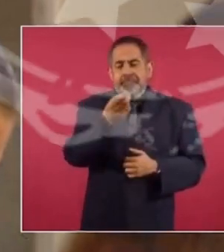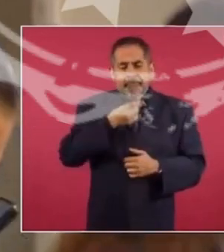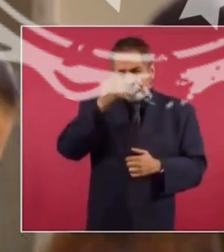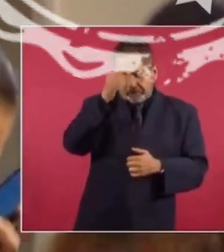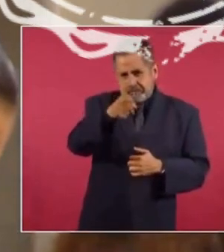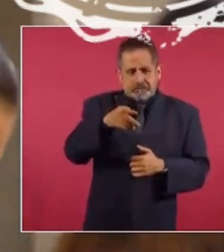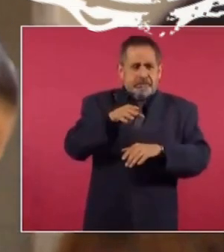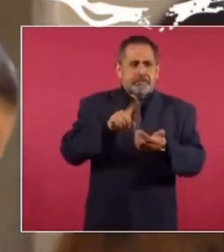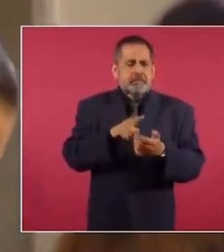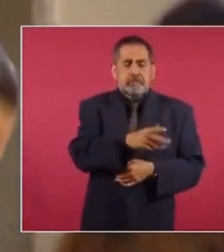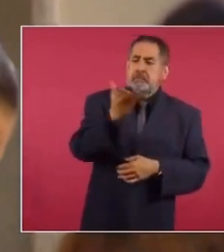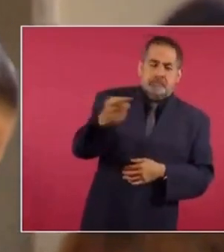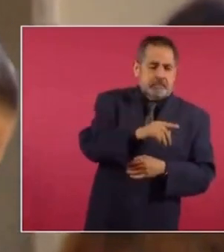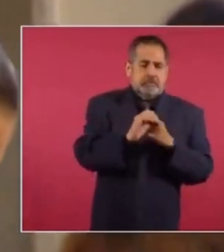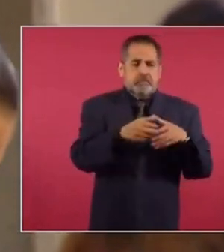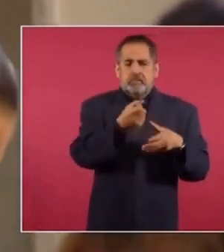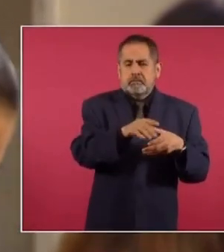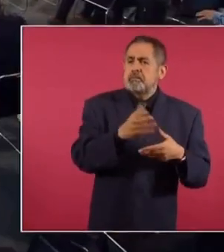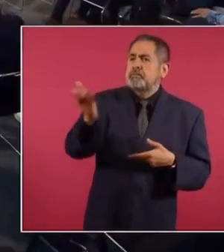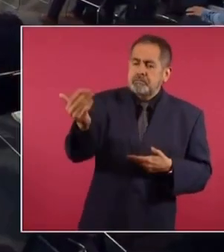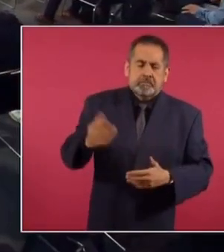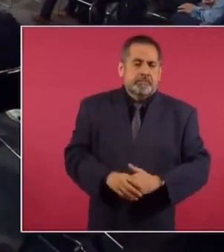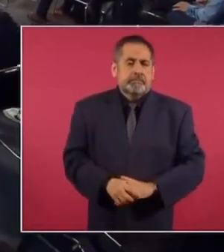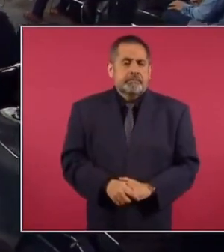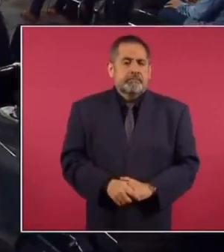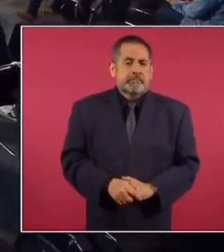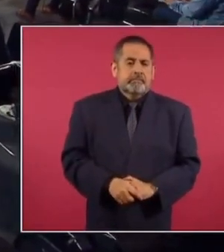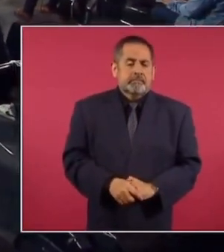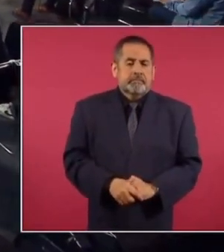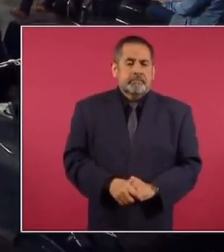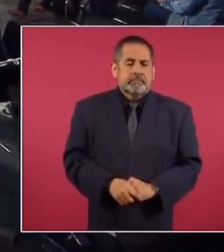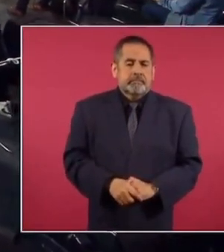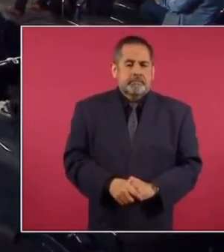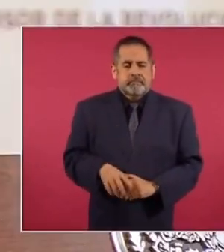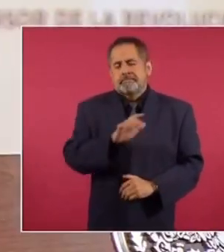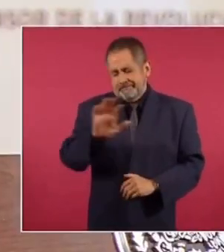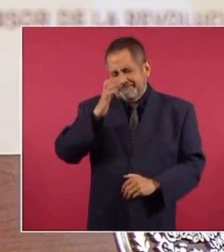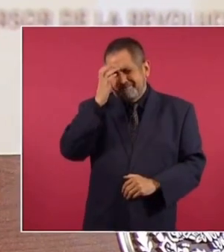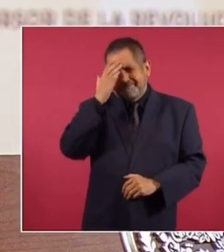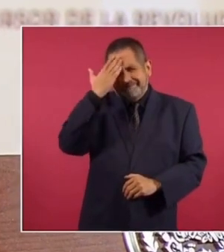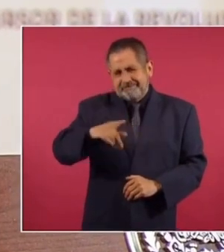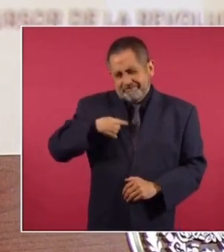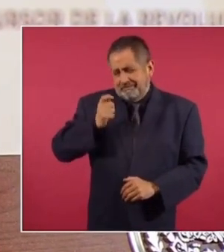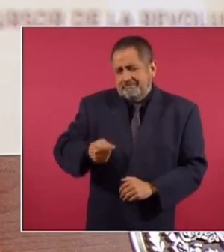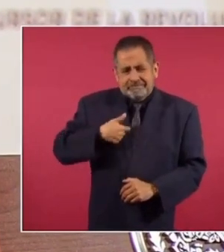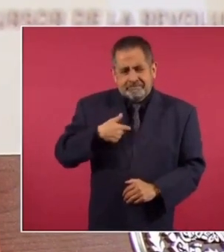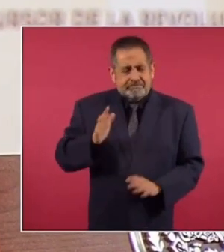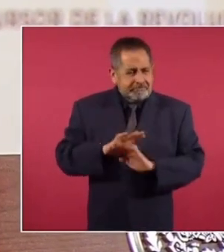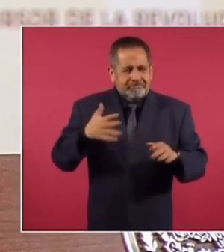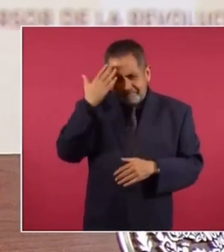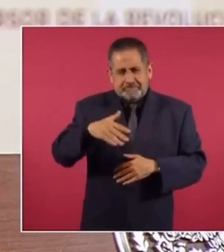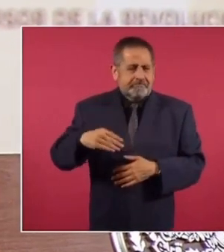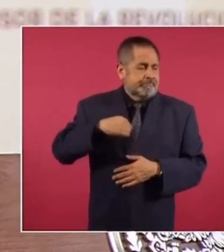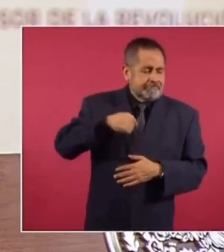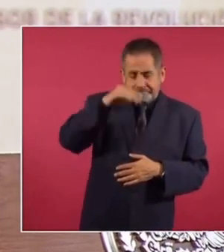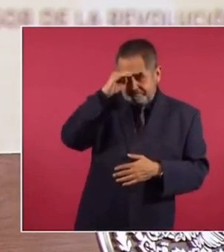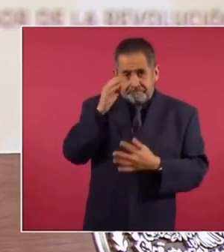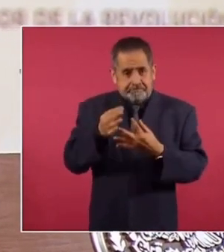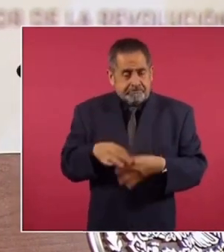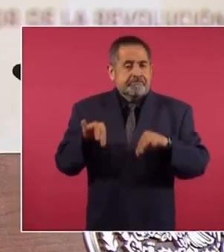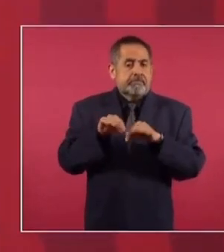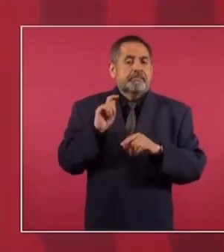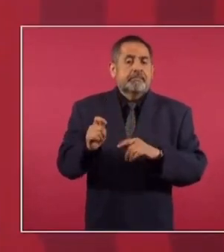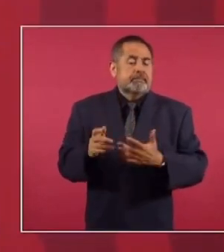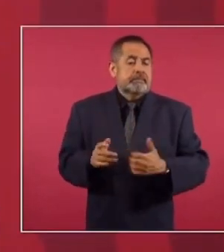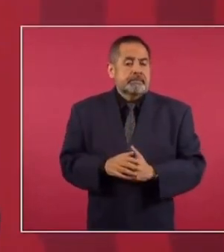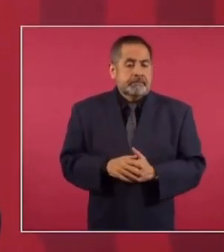Un posicionamiento respecto a esta petición que hace el comité del 68. Pues ya se conoce nuestra postura, pensamos que es muy importante